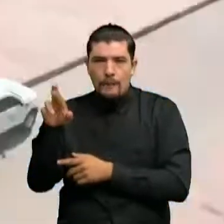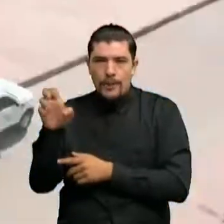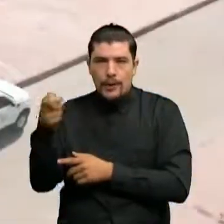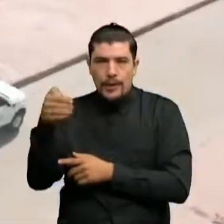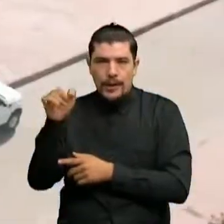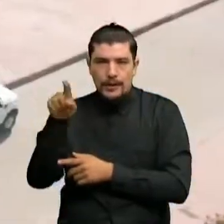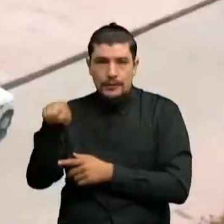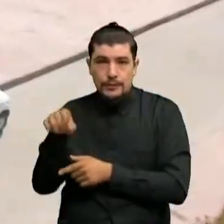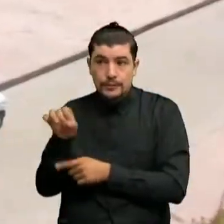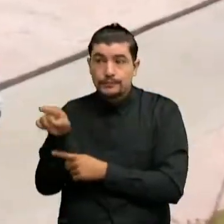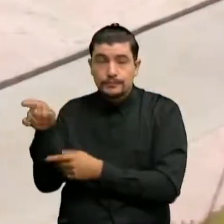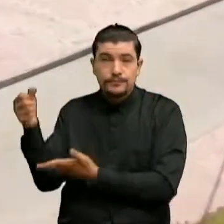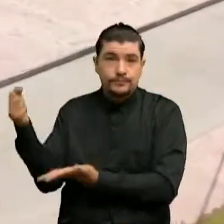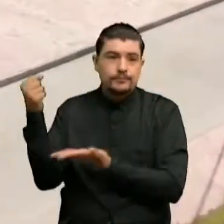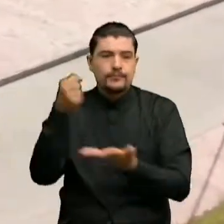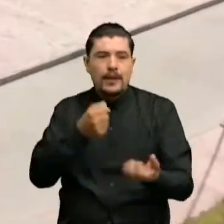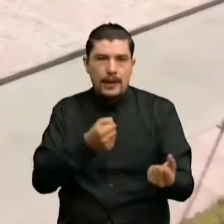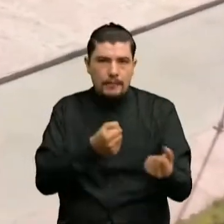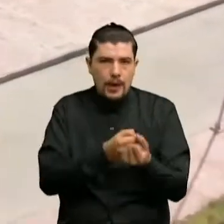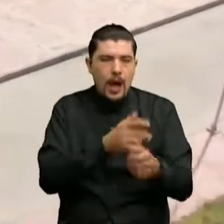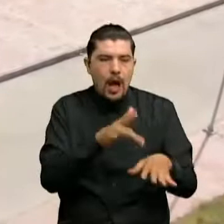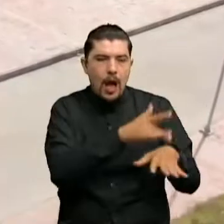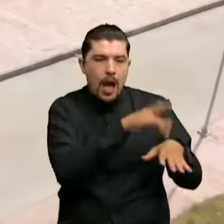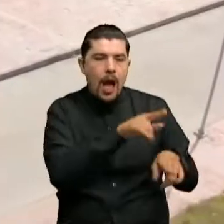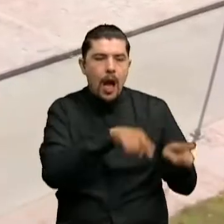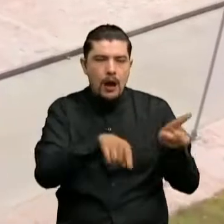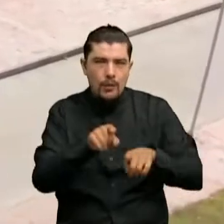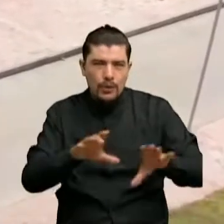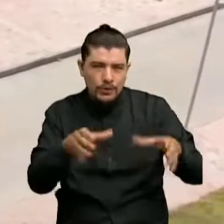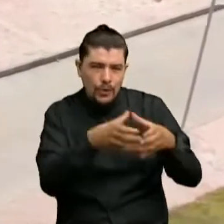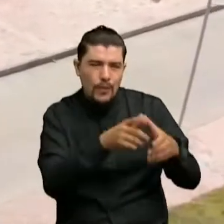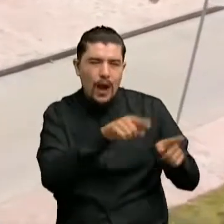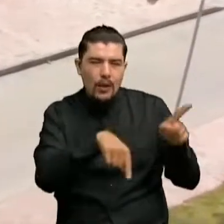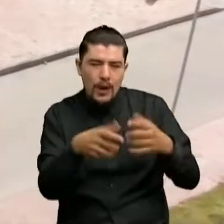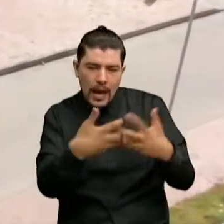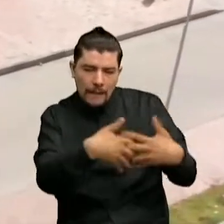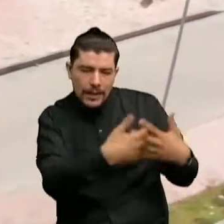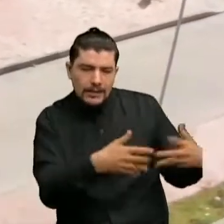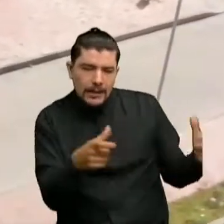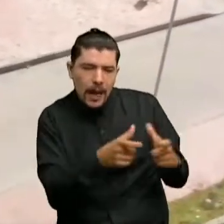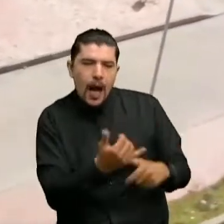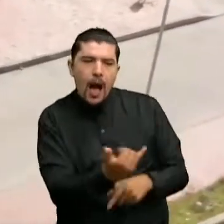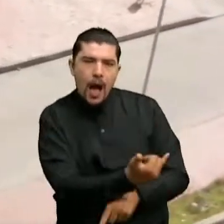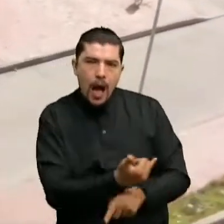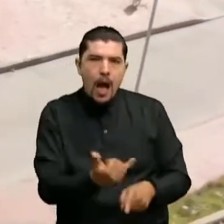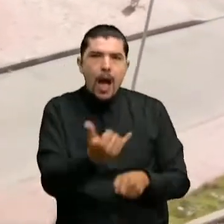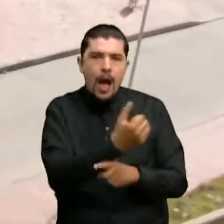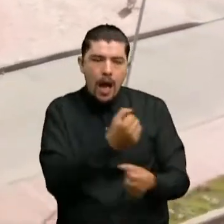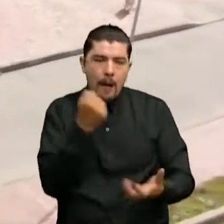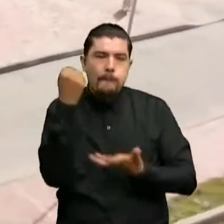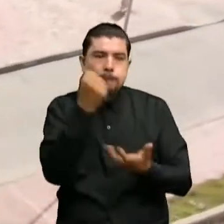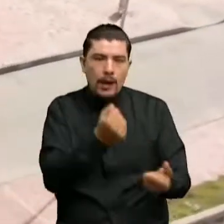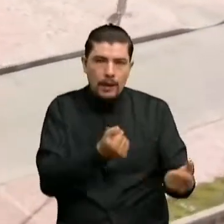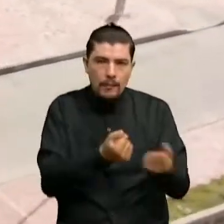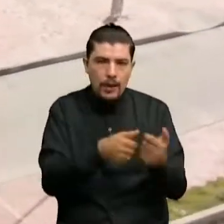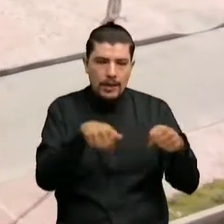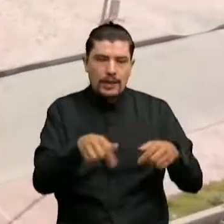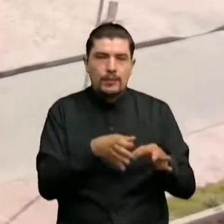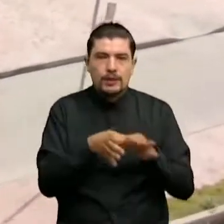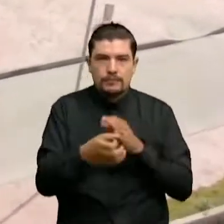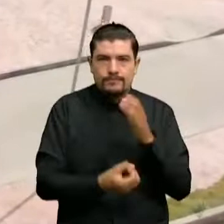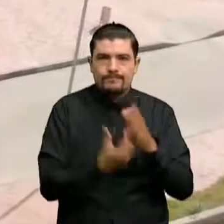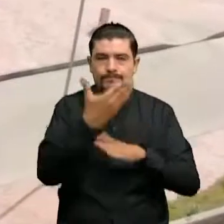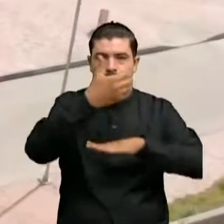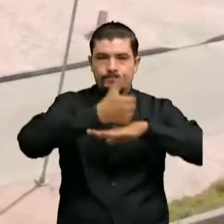tratando de estimular a algunos grupos Algunas empresas, algunas propuestas de empresas Que se establecerán aquí, ya en el